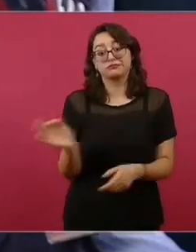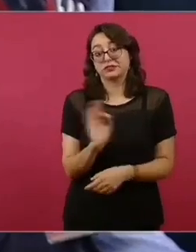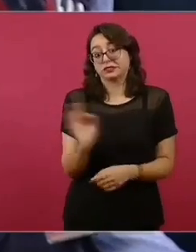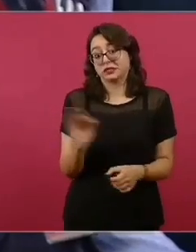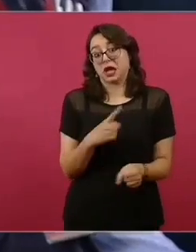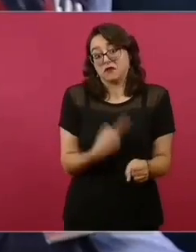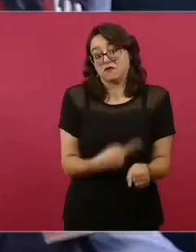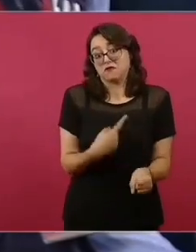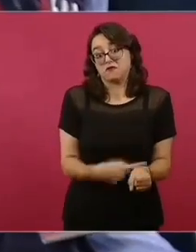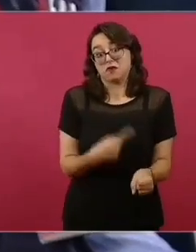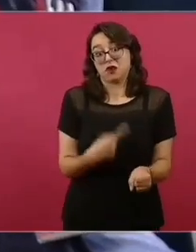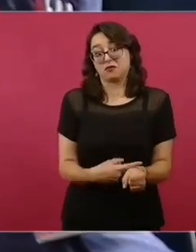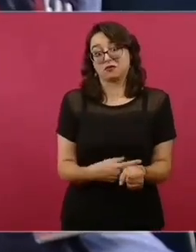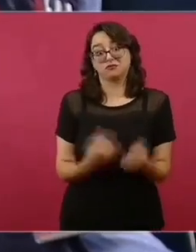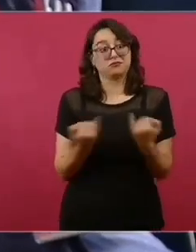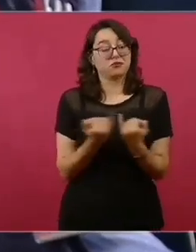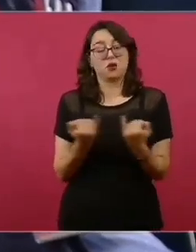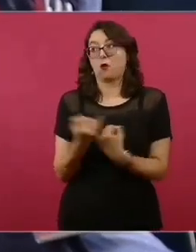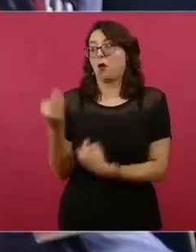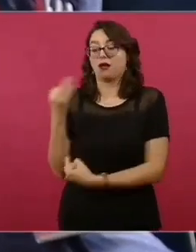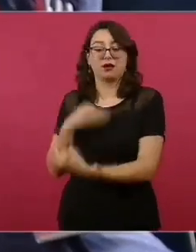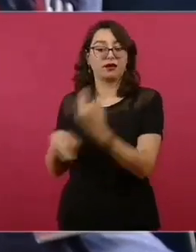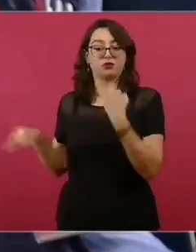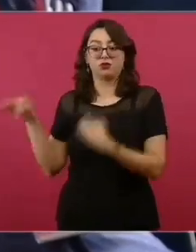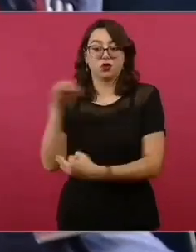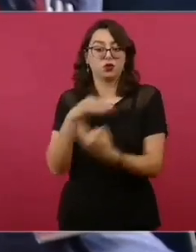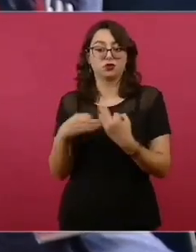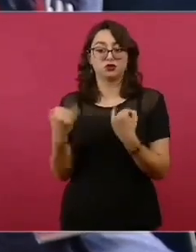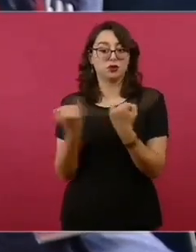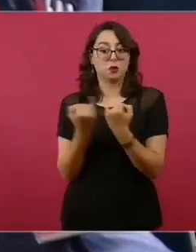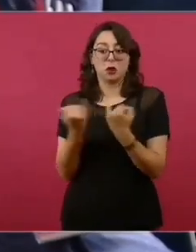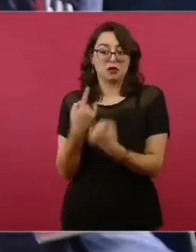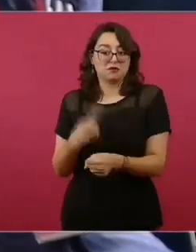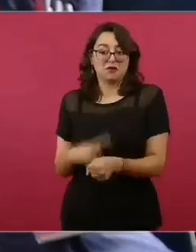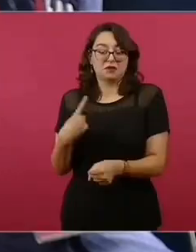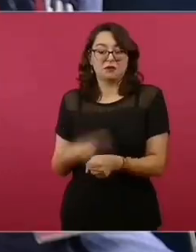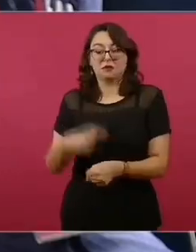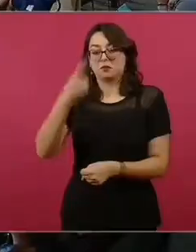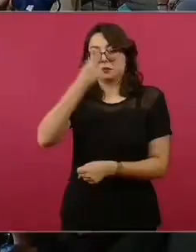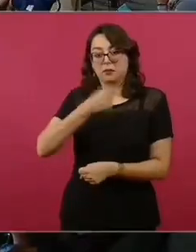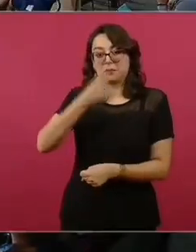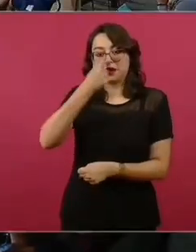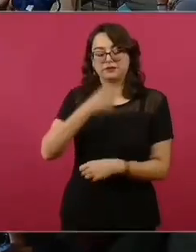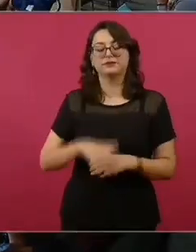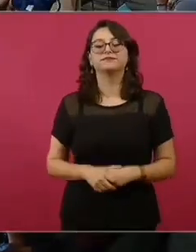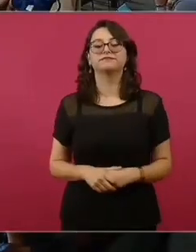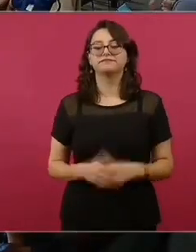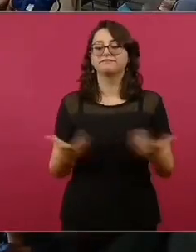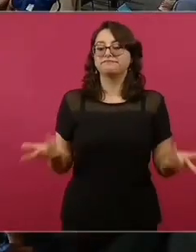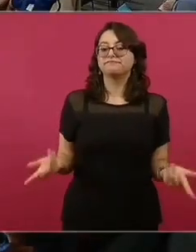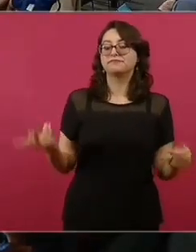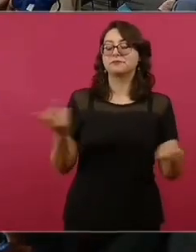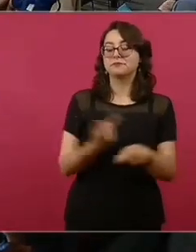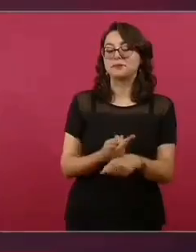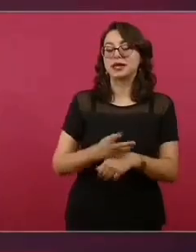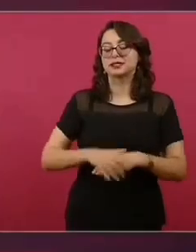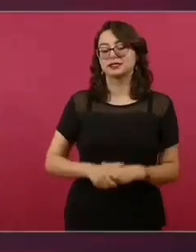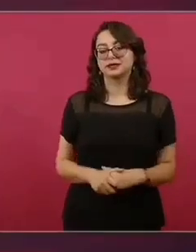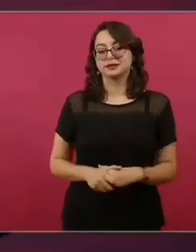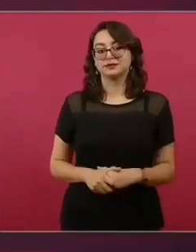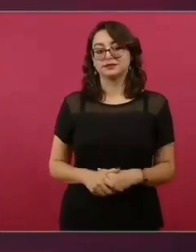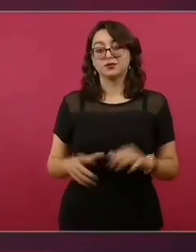como todos nosotros, como si nos diera influenza, pero no se prevé que haya ningún problema? En general, las poblaciones jóvenes, esto lo